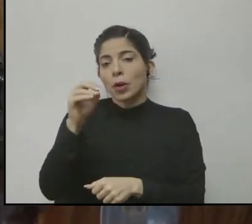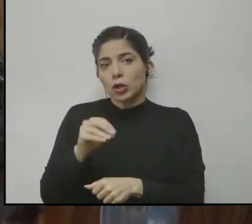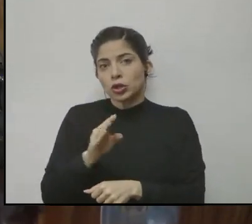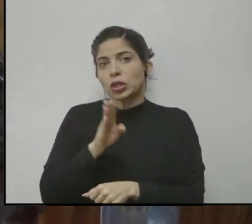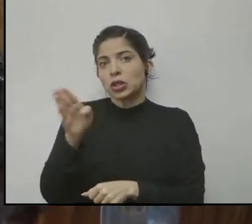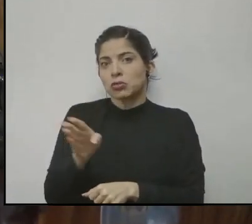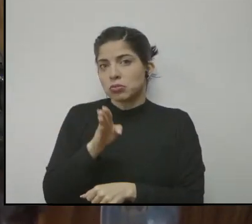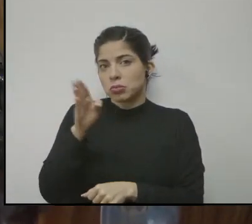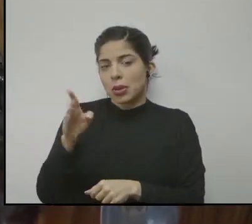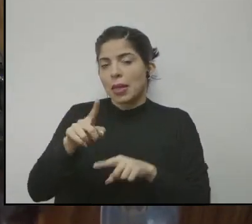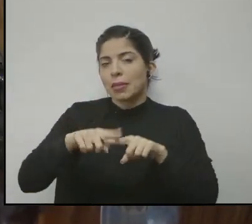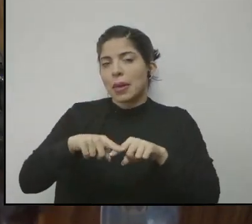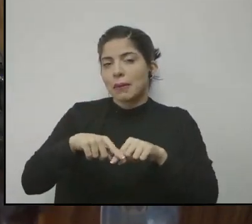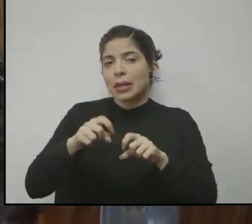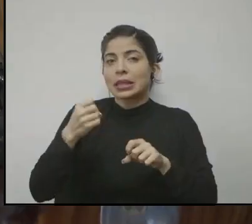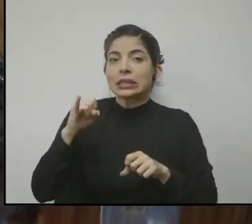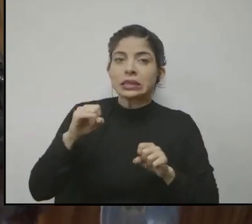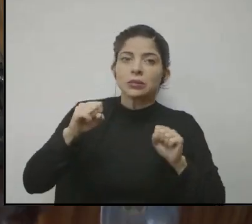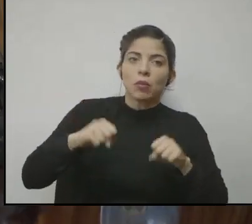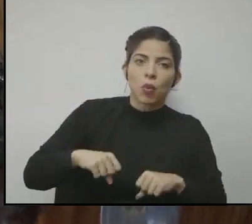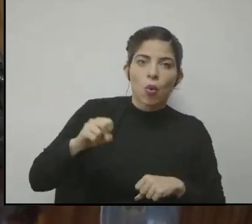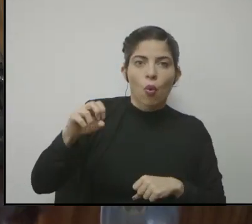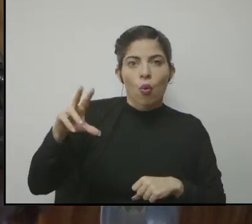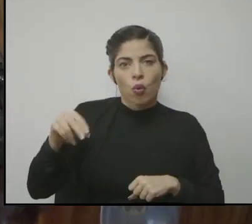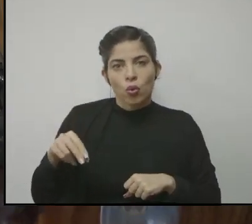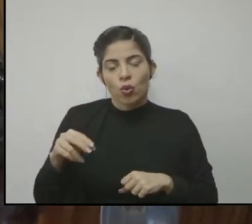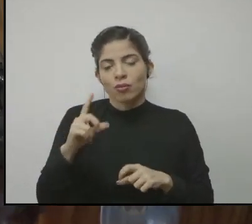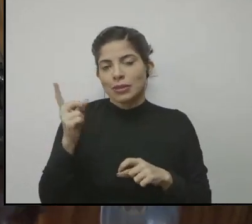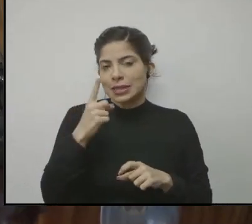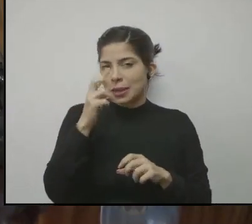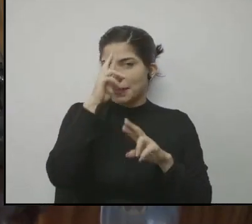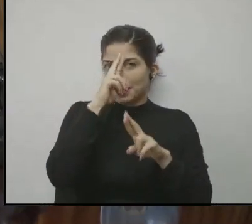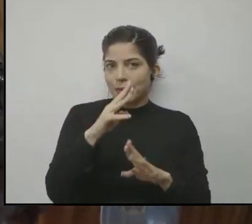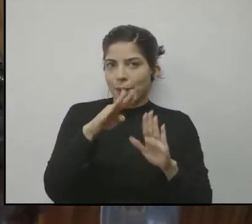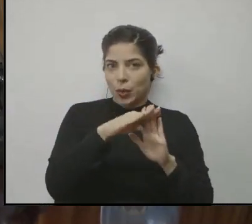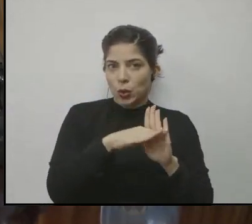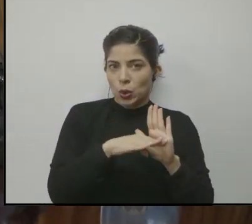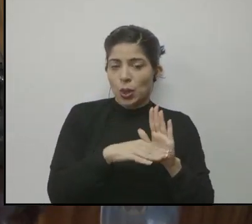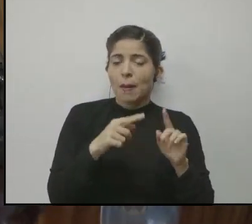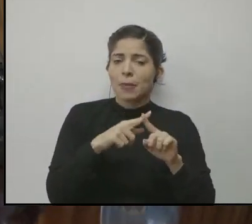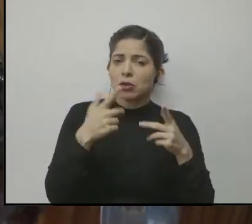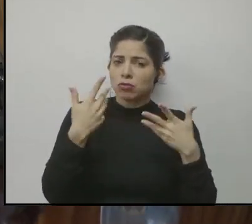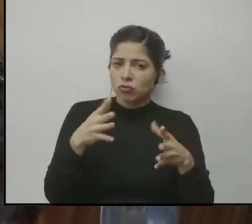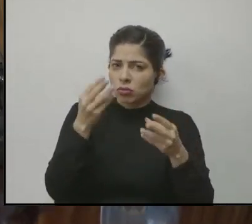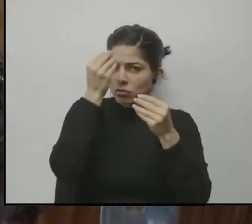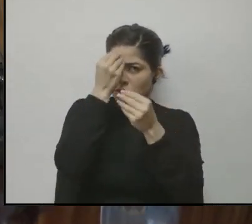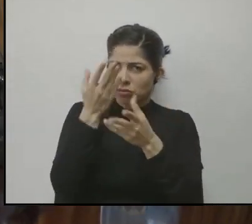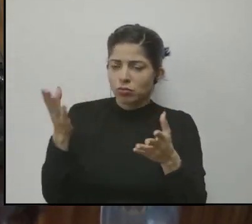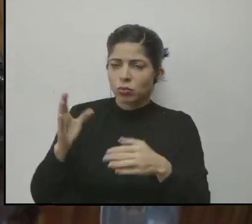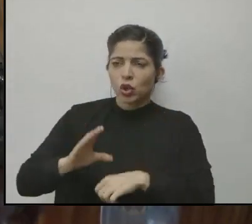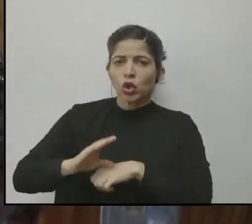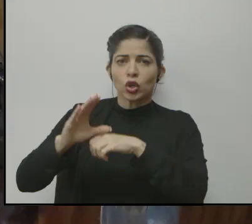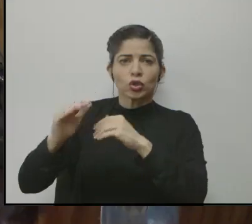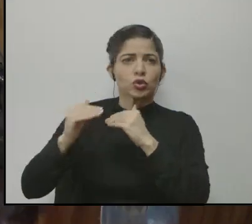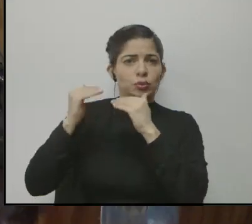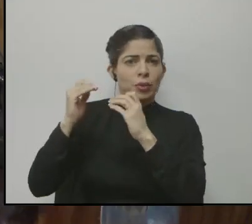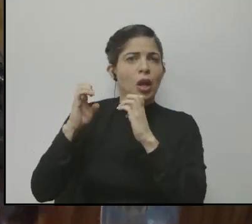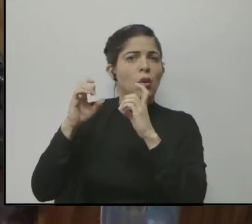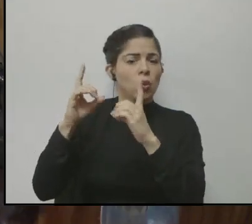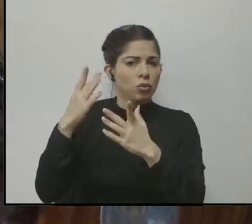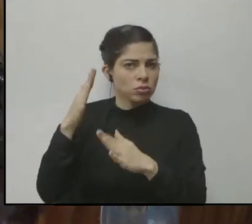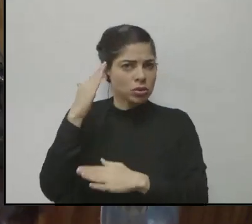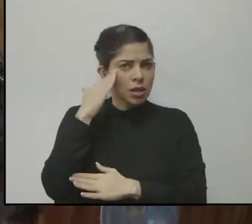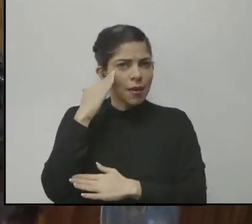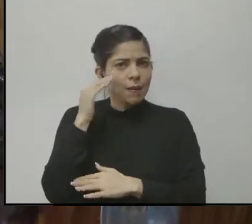presencialidad en la medida que se pueda con la aplicación de los protocolos. Pero ya fue de conocimiento del Consejo Superior de Educación las